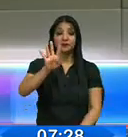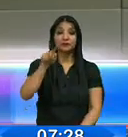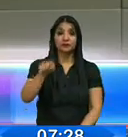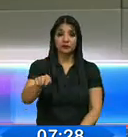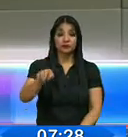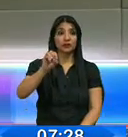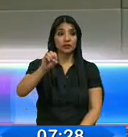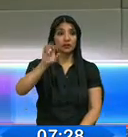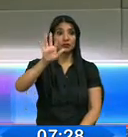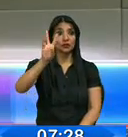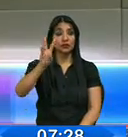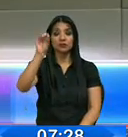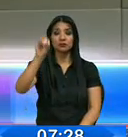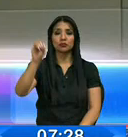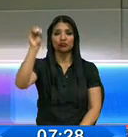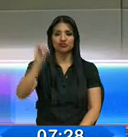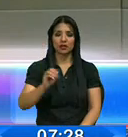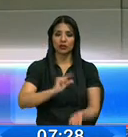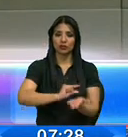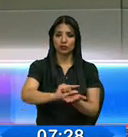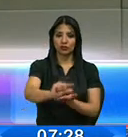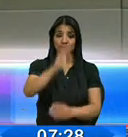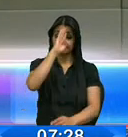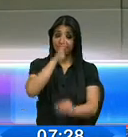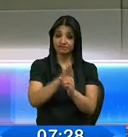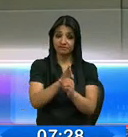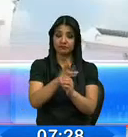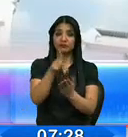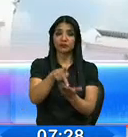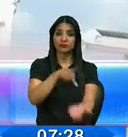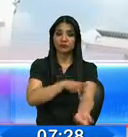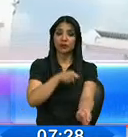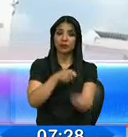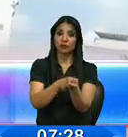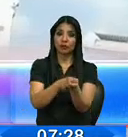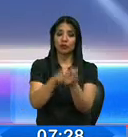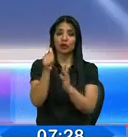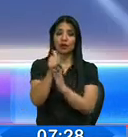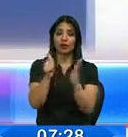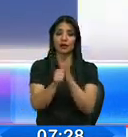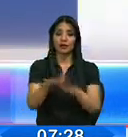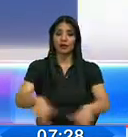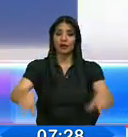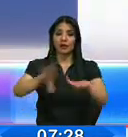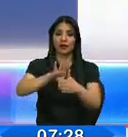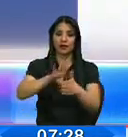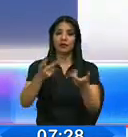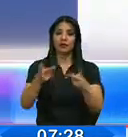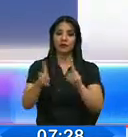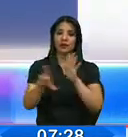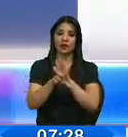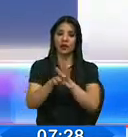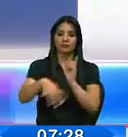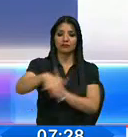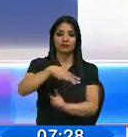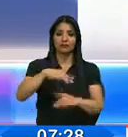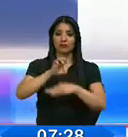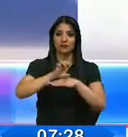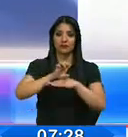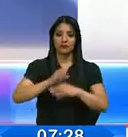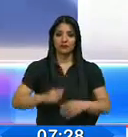.056%, el cual se destinará a programa de apoyo a la agenda urbana y la política de hábitat del Ecuador.